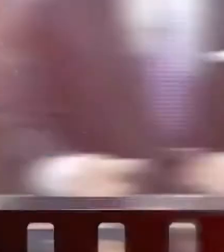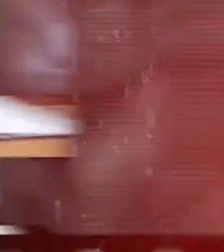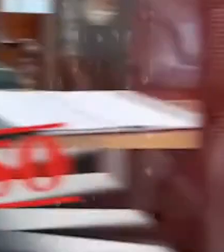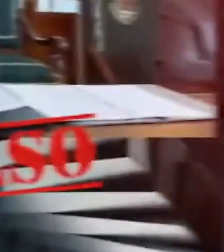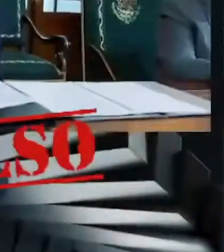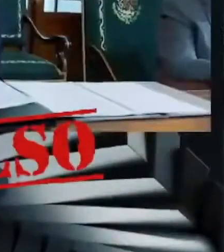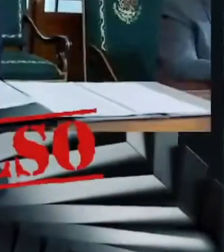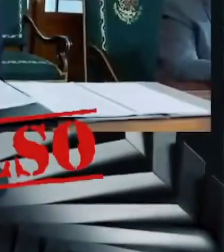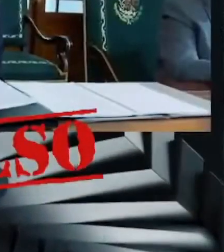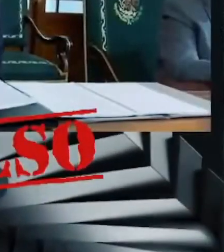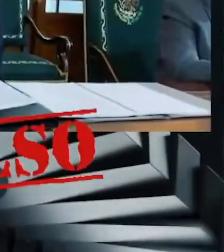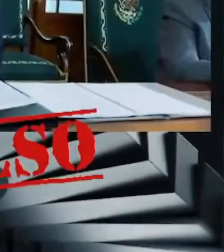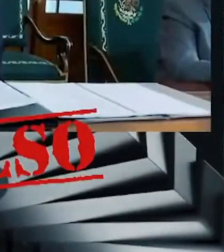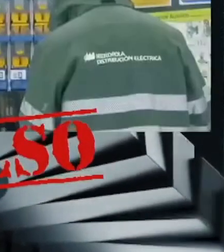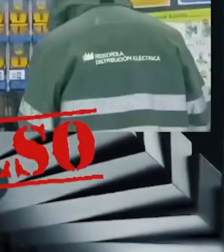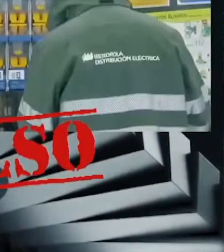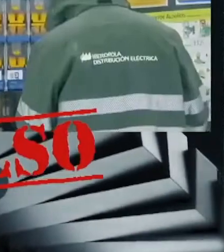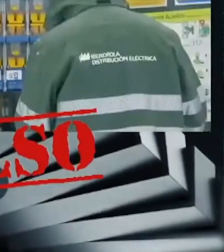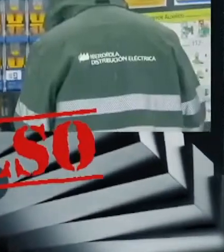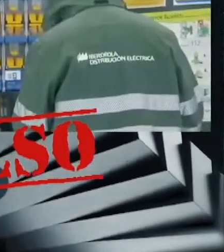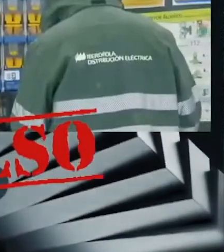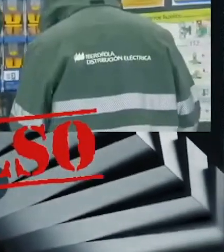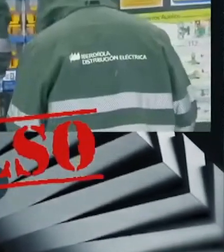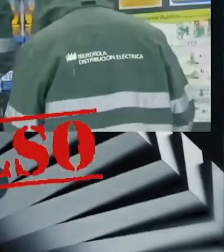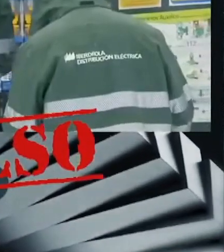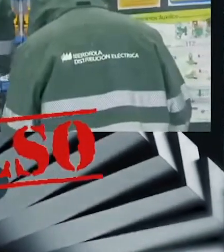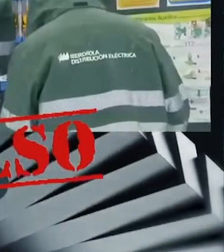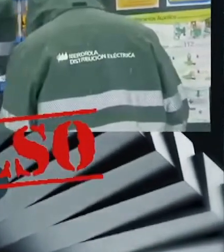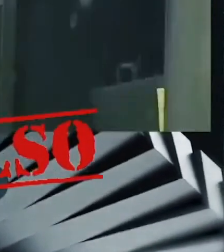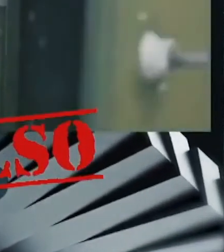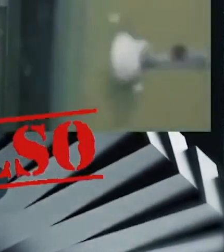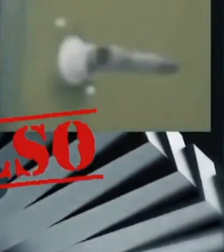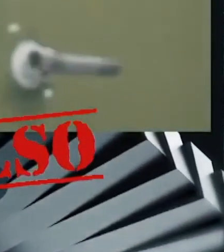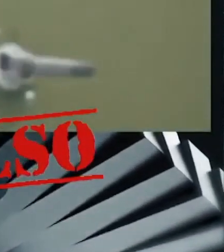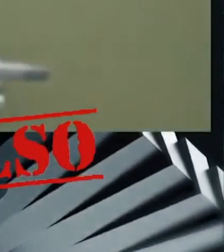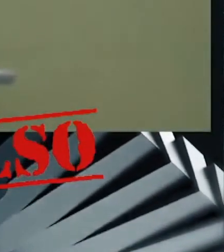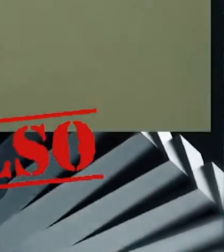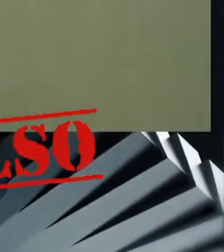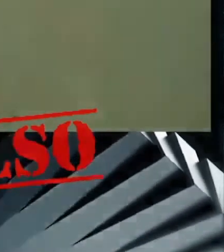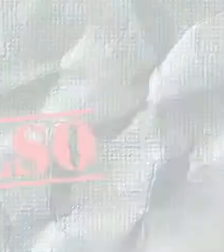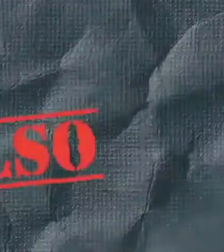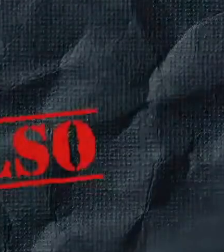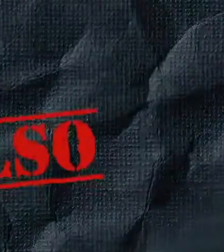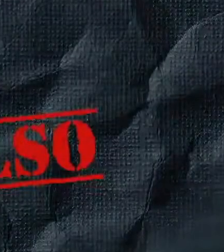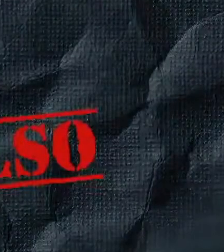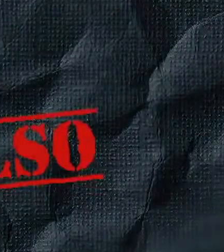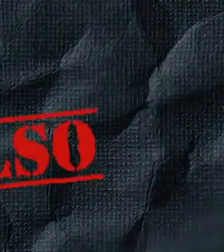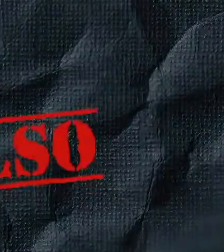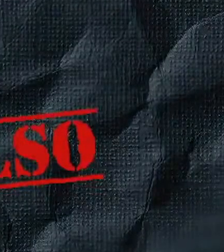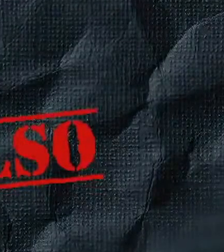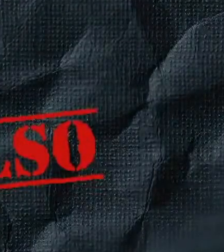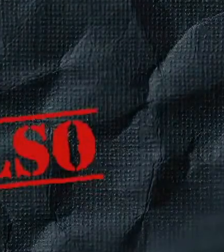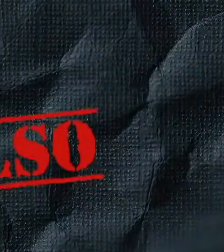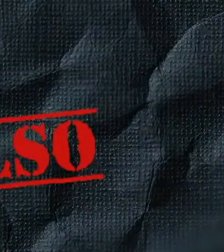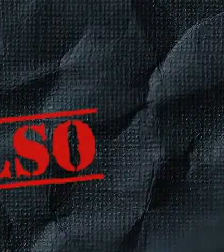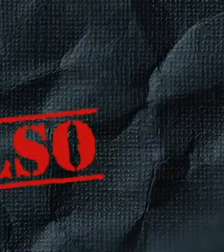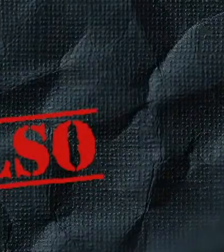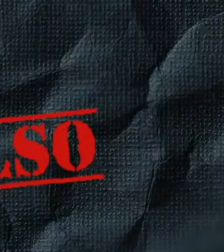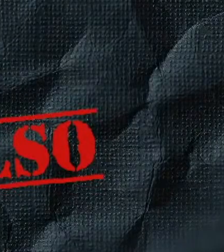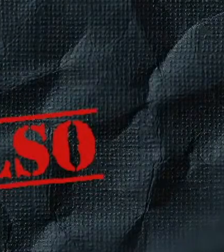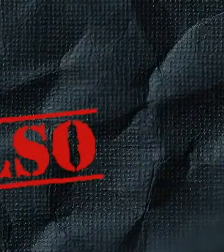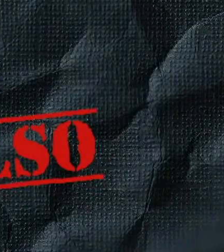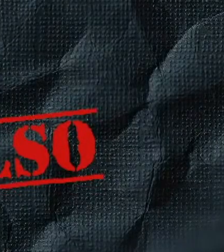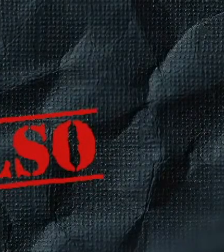No es una nacionalización, pues porque el gobierno no se quedó con nada. Pero decir que la